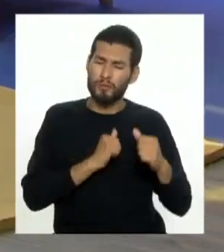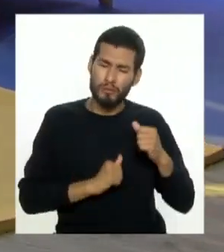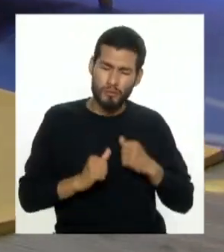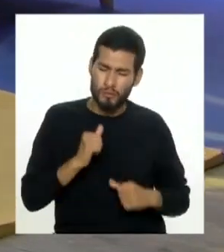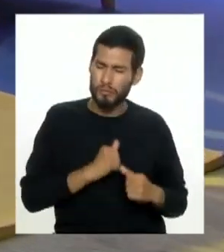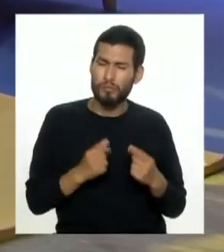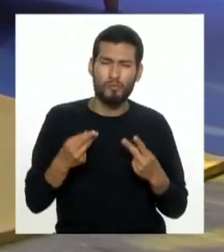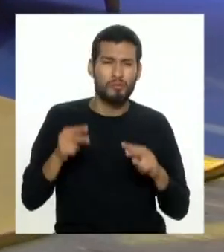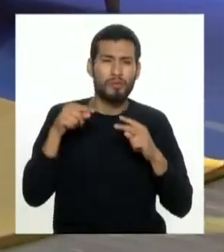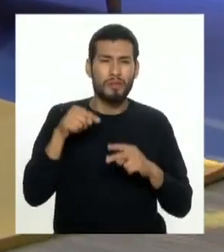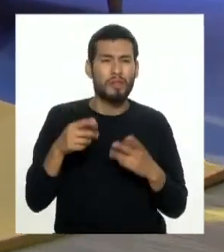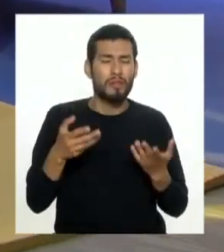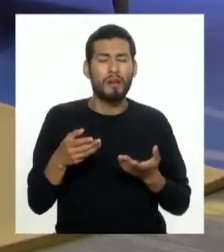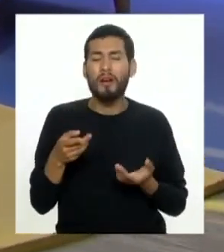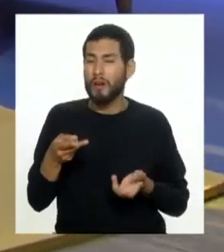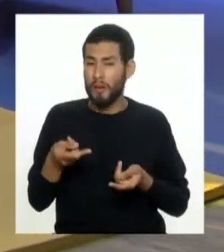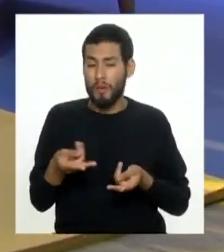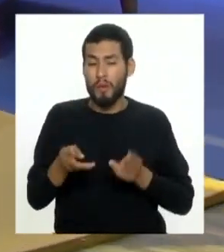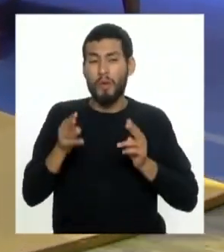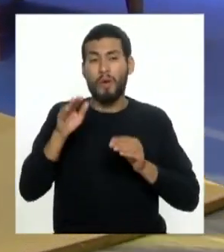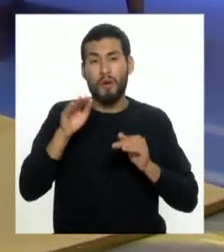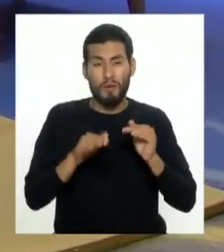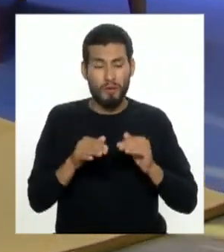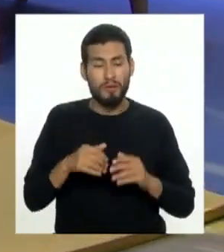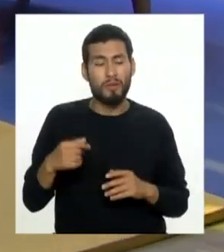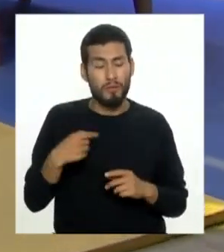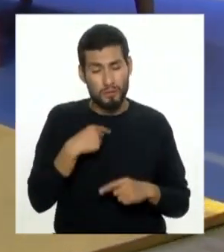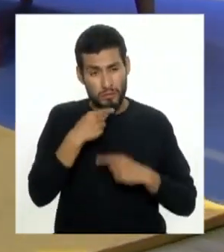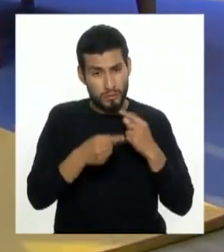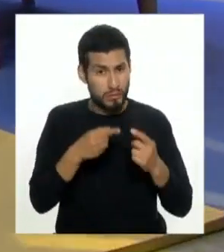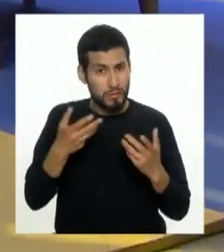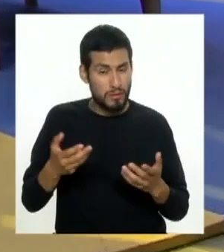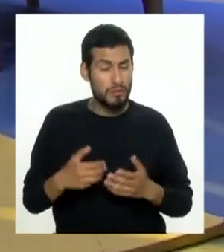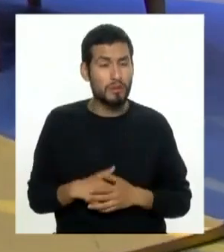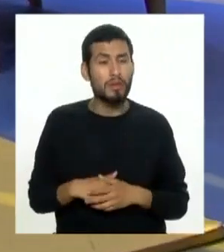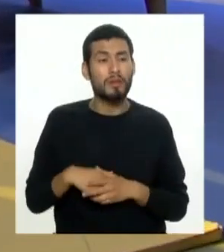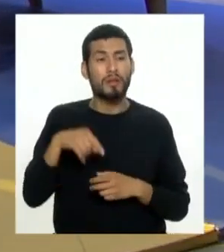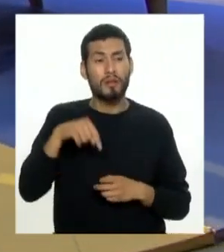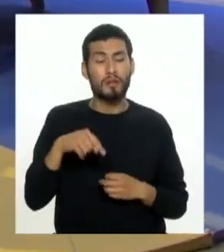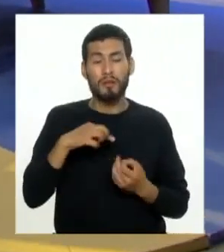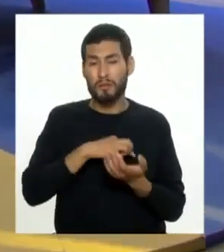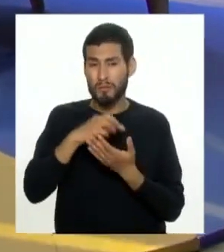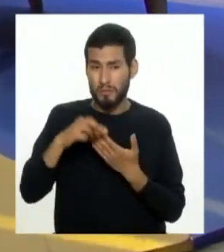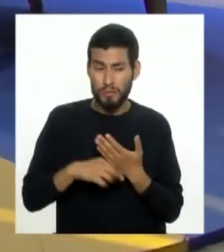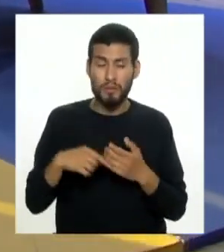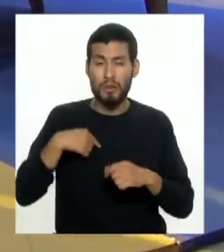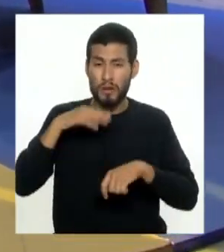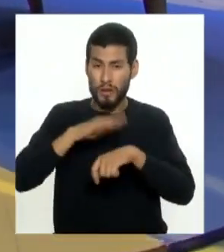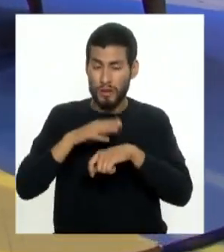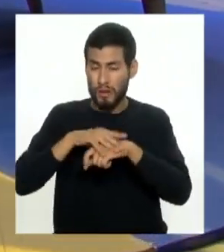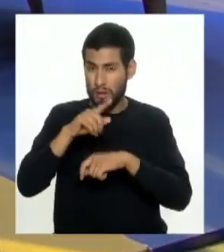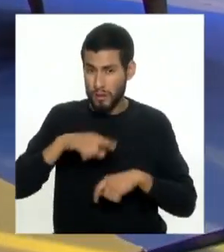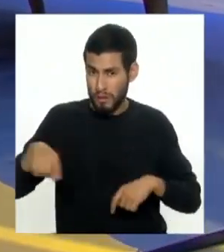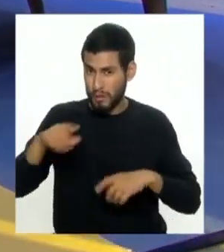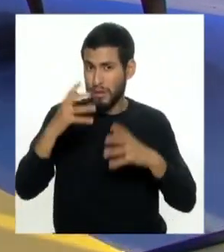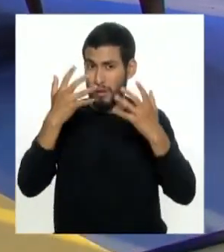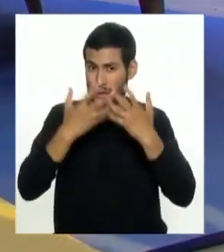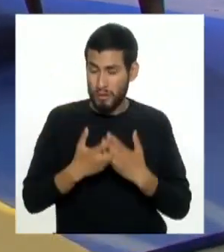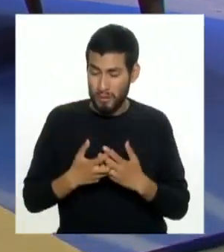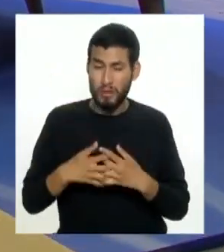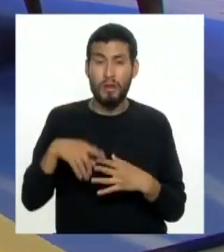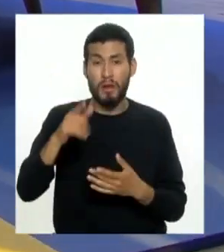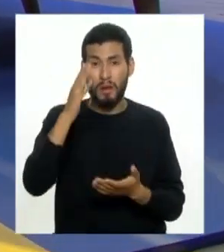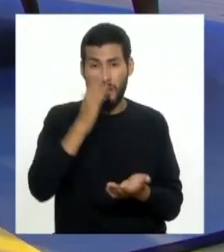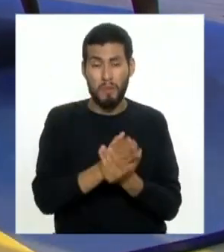con mayor intensidad esta práctica de la reductación que repito es algo que estamos haciendo en este programa un llamado a las empresas para que ya